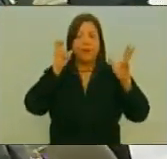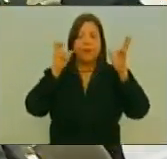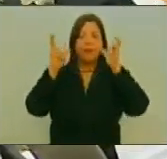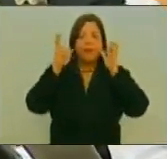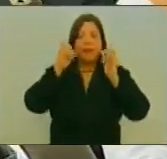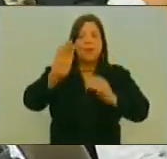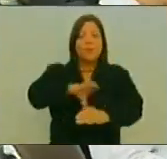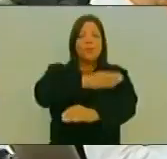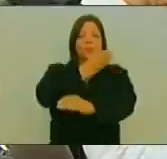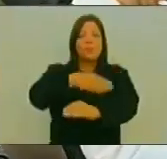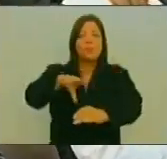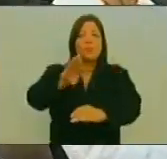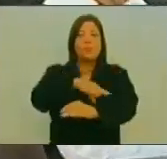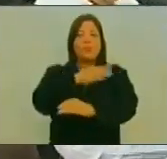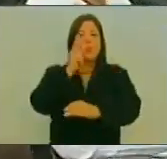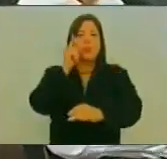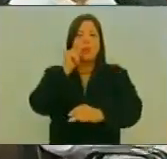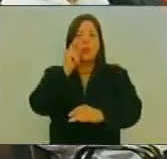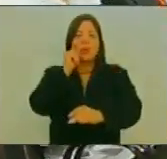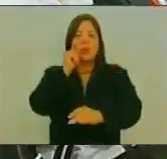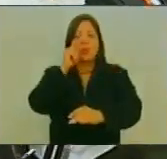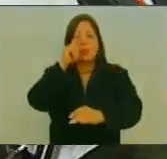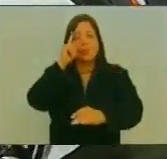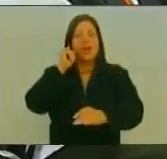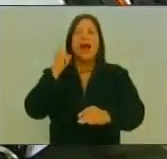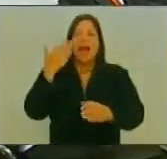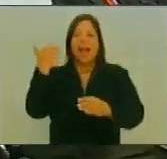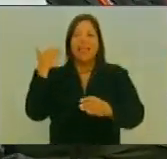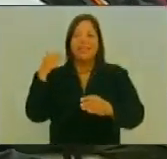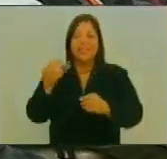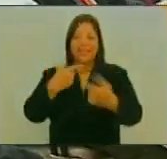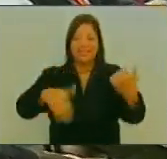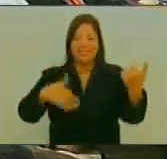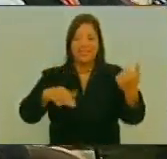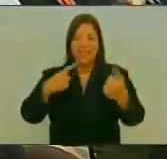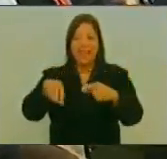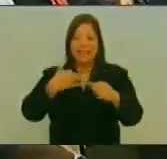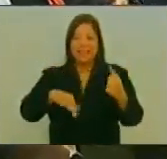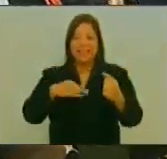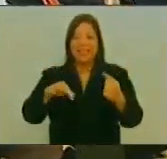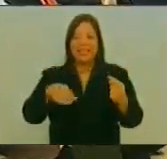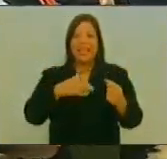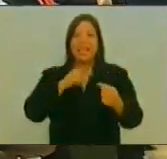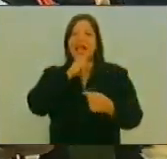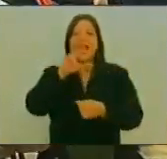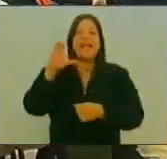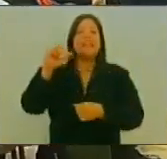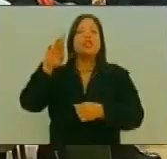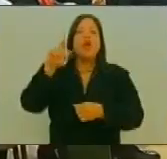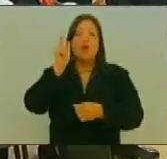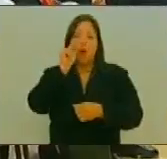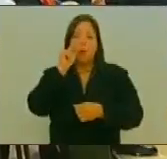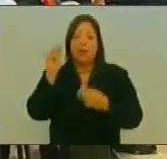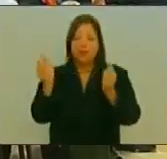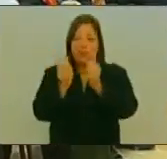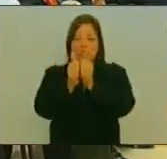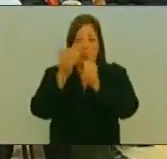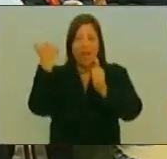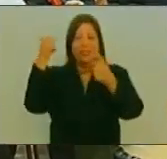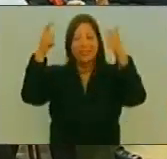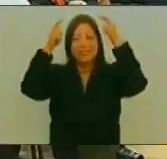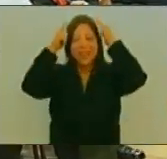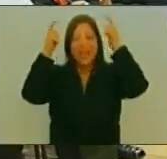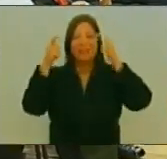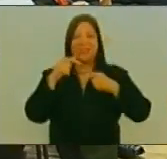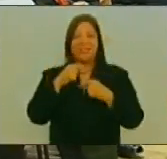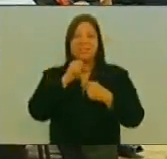Interpretación Musical Del Cantor De Música Llanera Y Constituyente Cristóbal Jiménez Acompañado